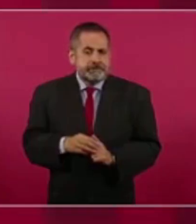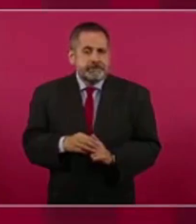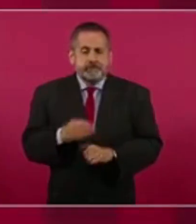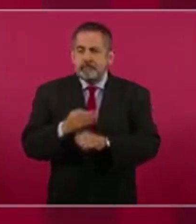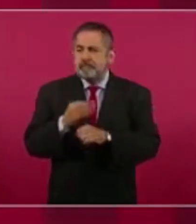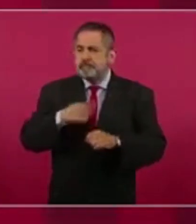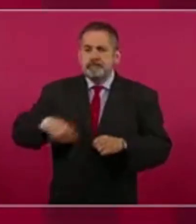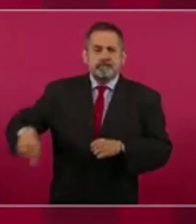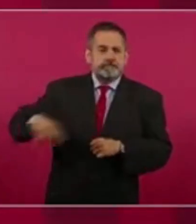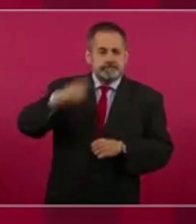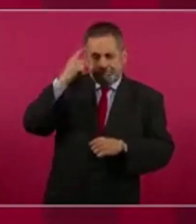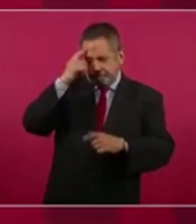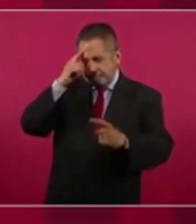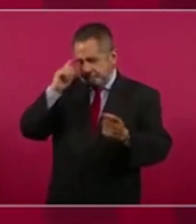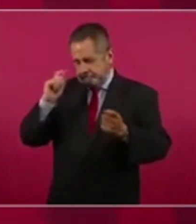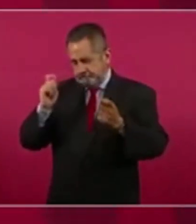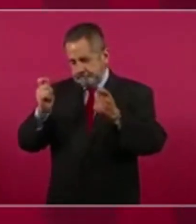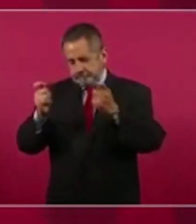transformación.